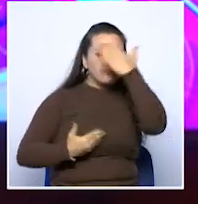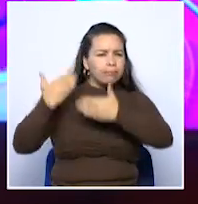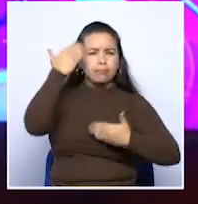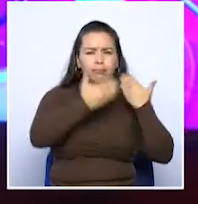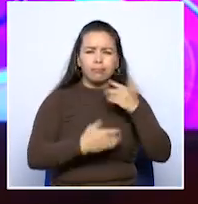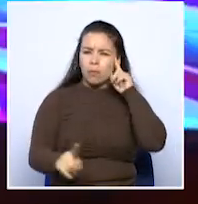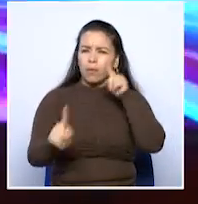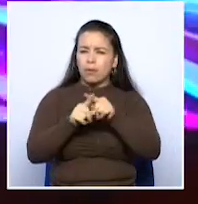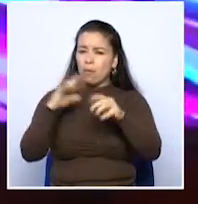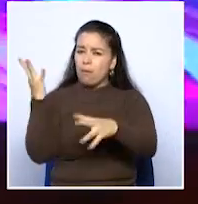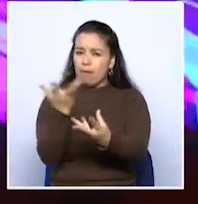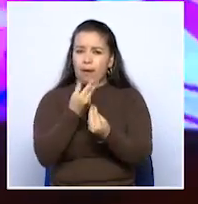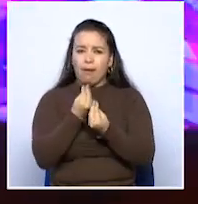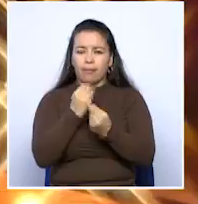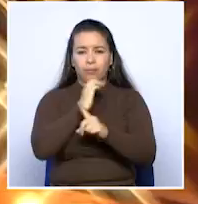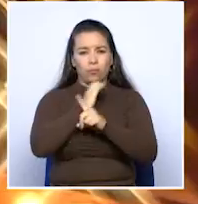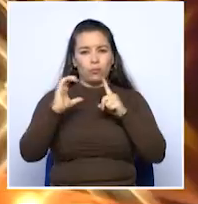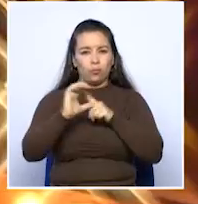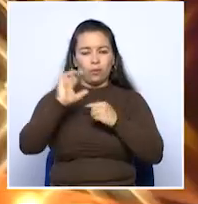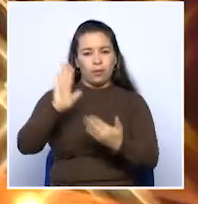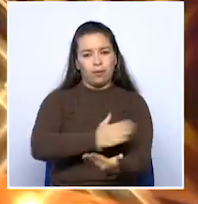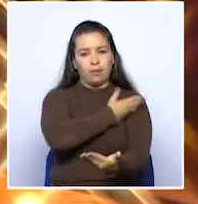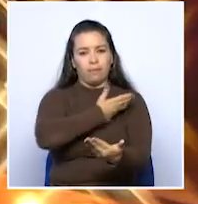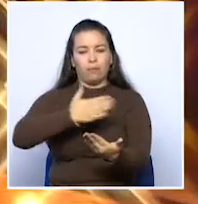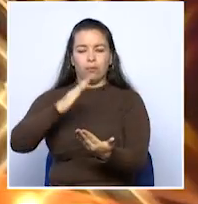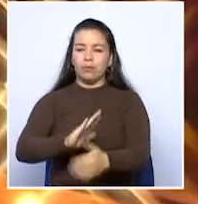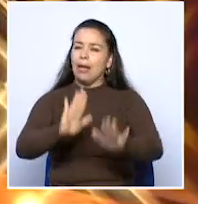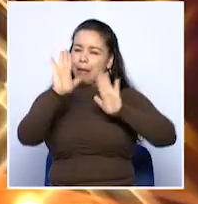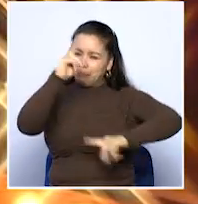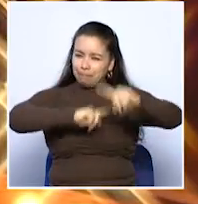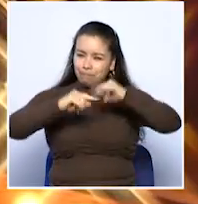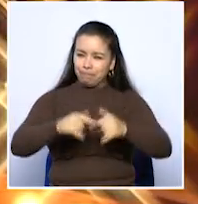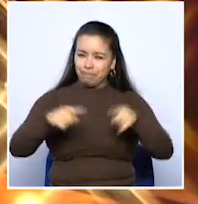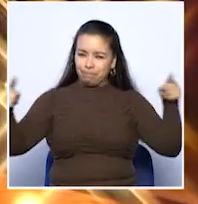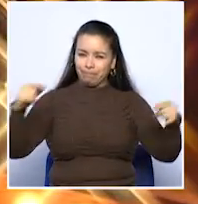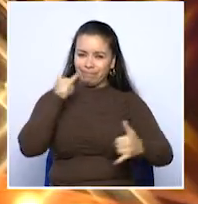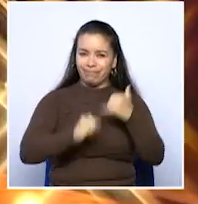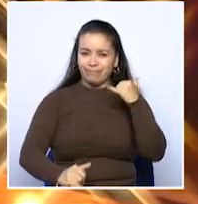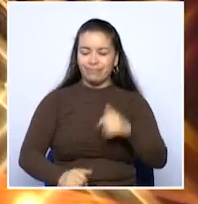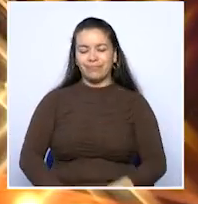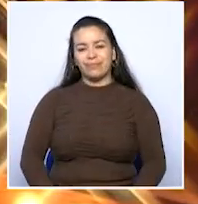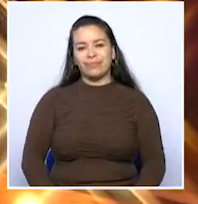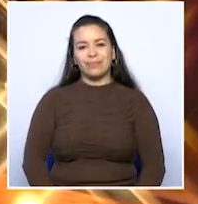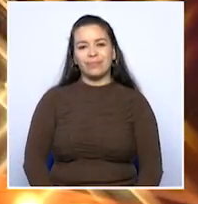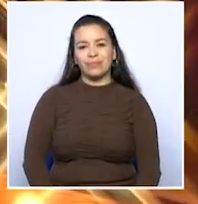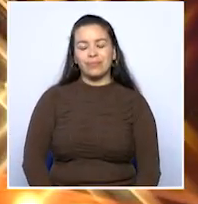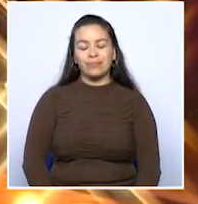del arte, la cultura y la música. Espere todos los detalles al final en Cines 3.